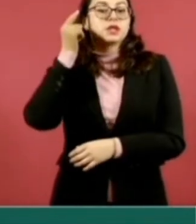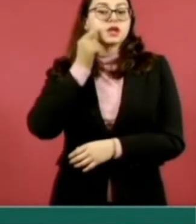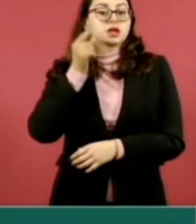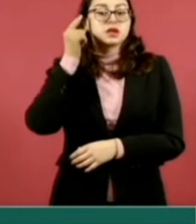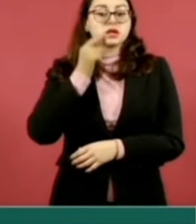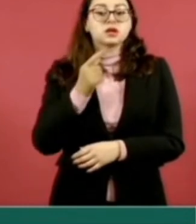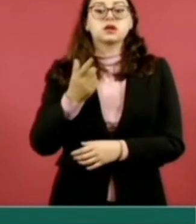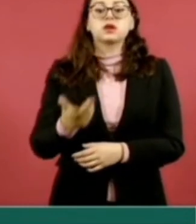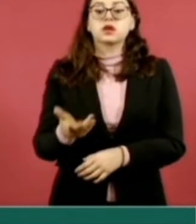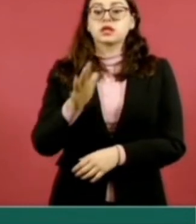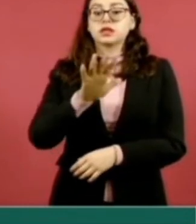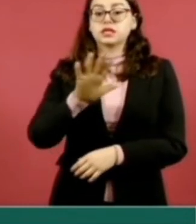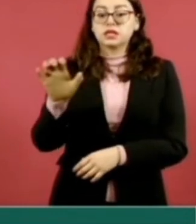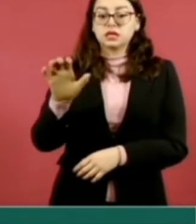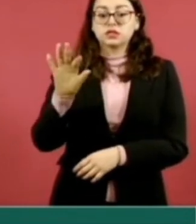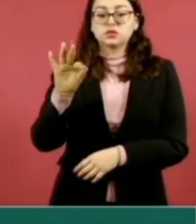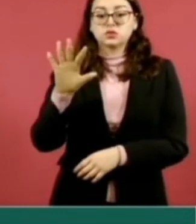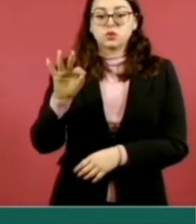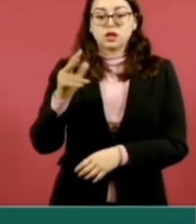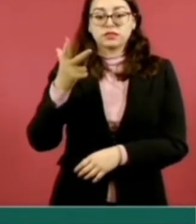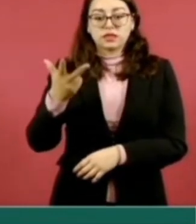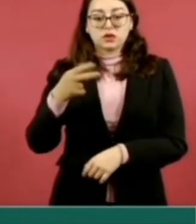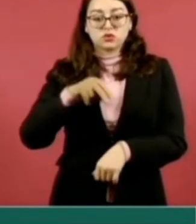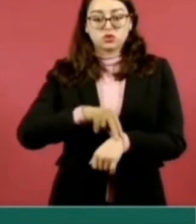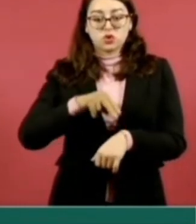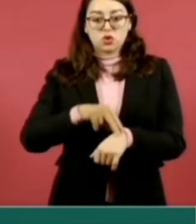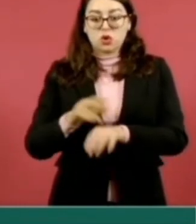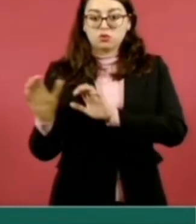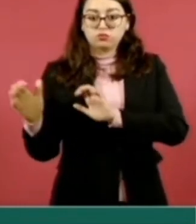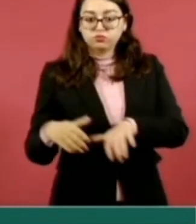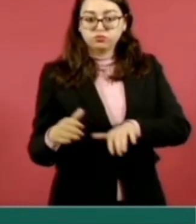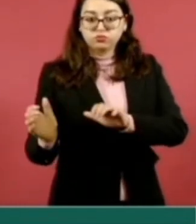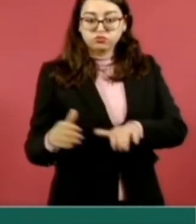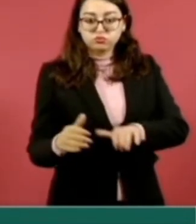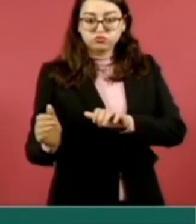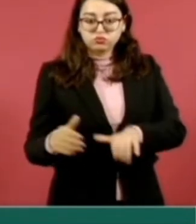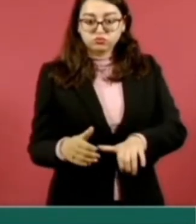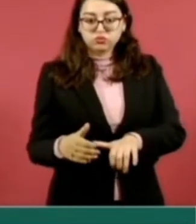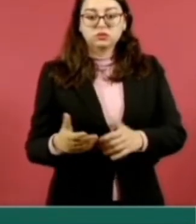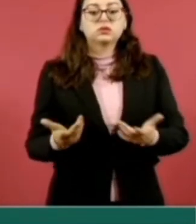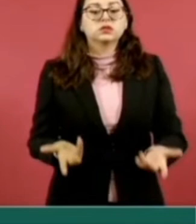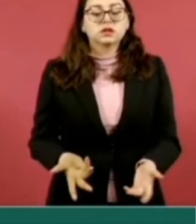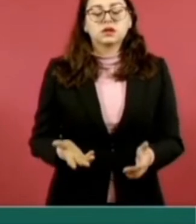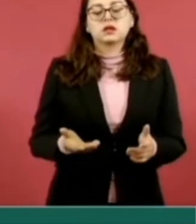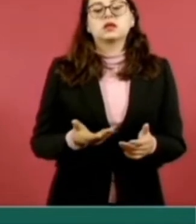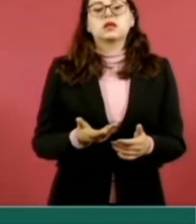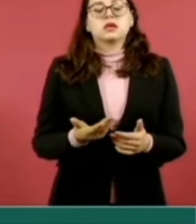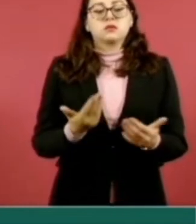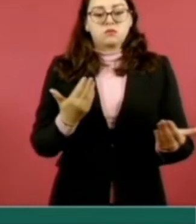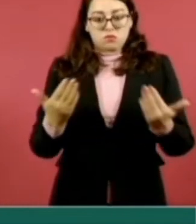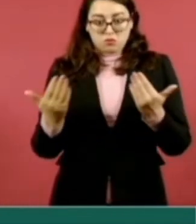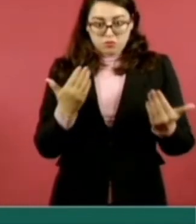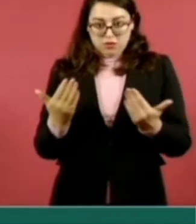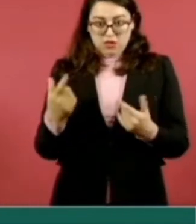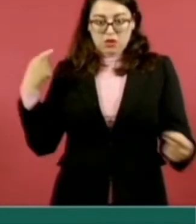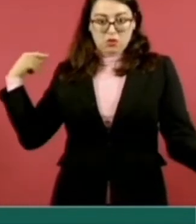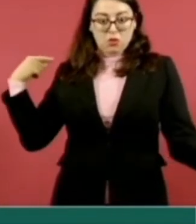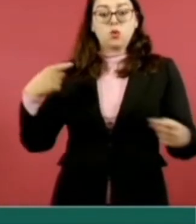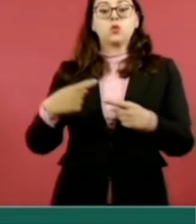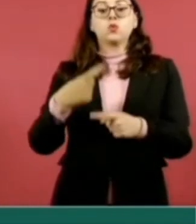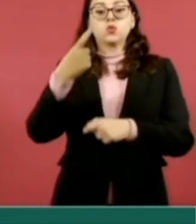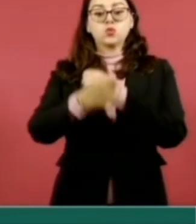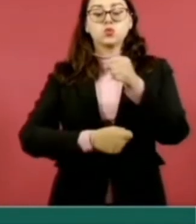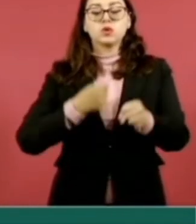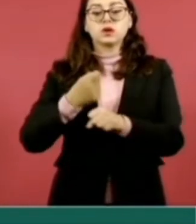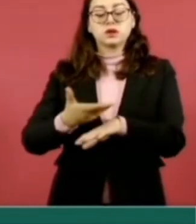se han contratado 548 médicos respecto al primer trimestre, la productividad mensual de consulta de especialidad